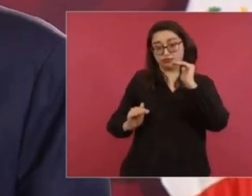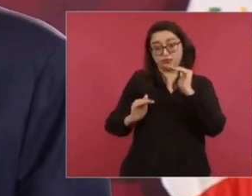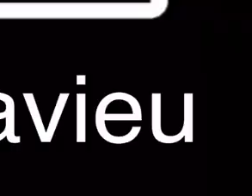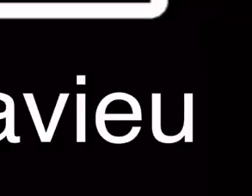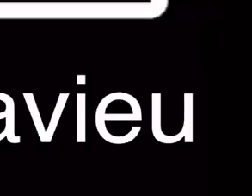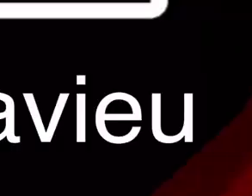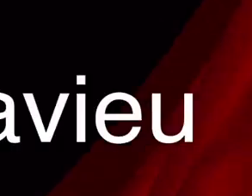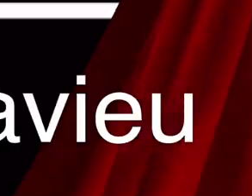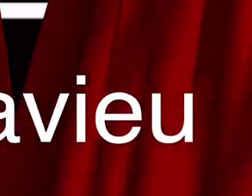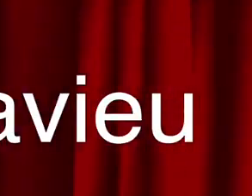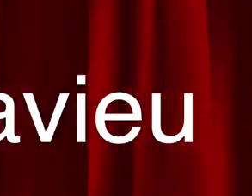gobiernos anteriores.